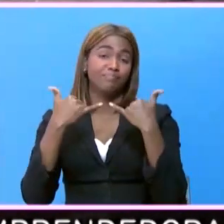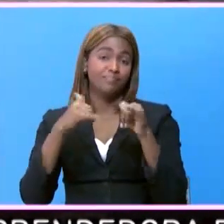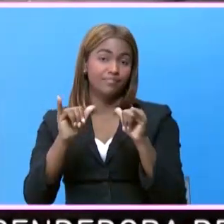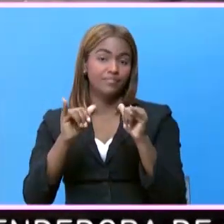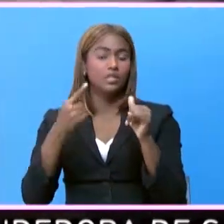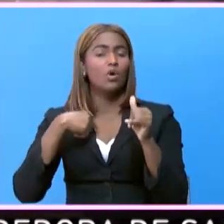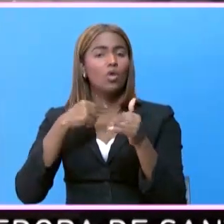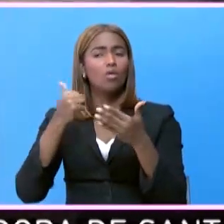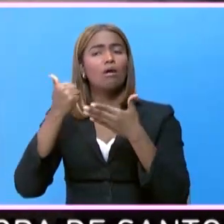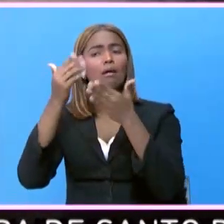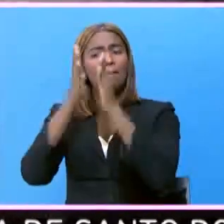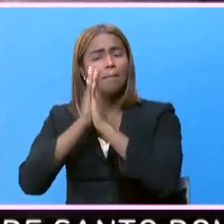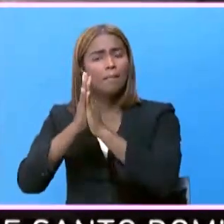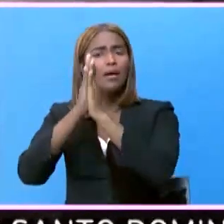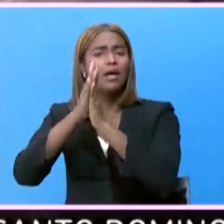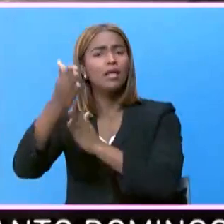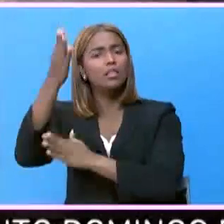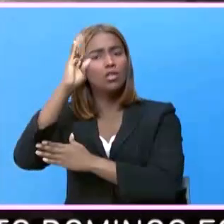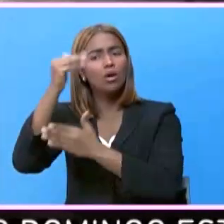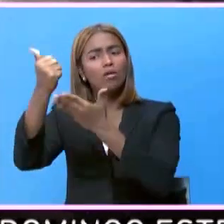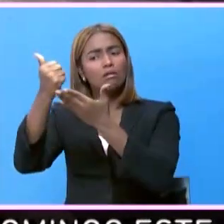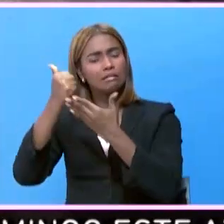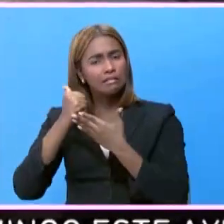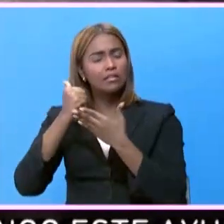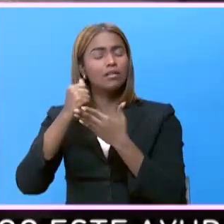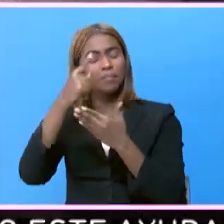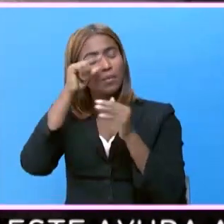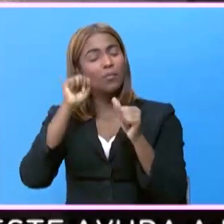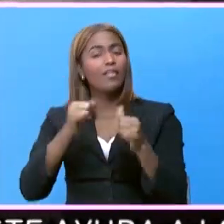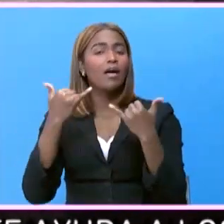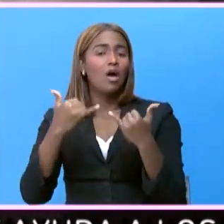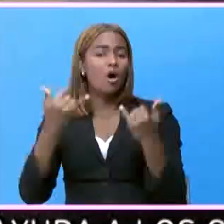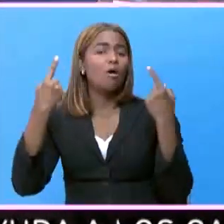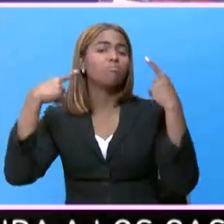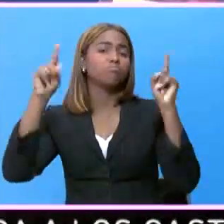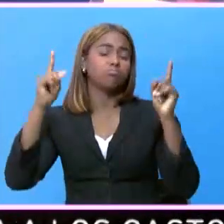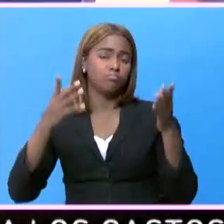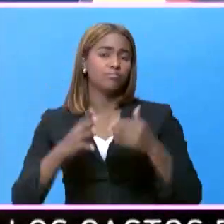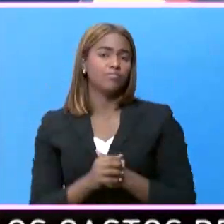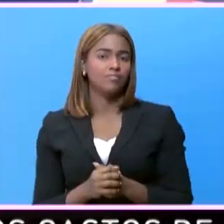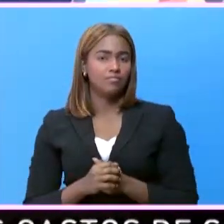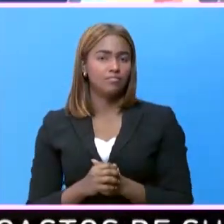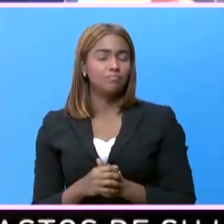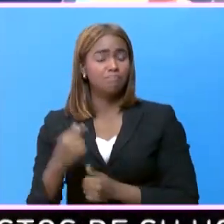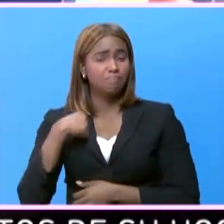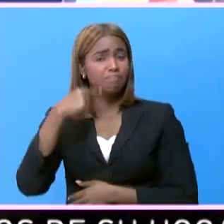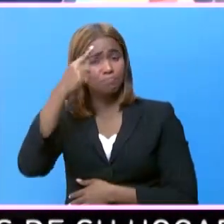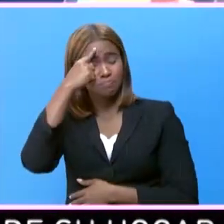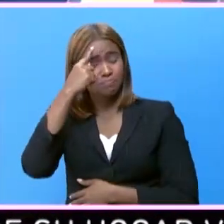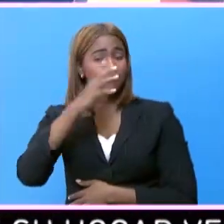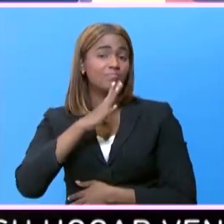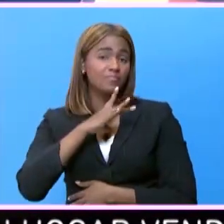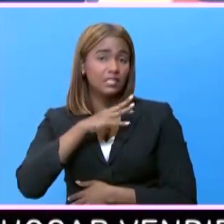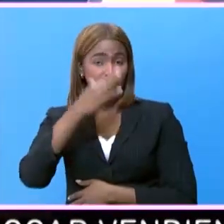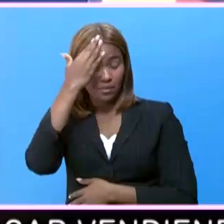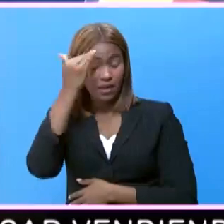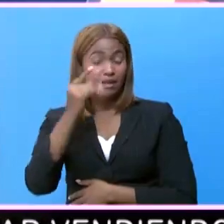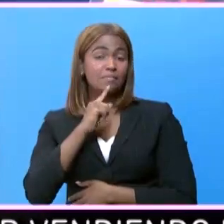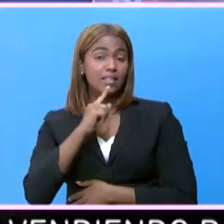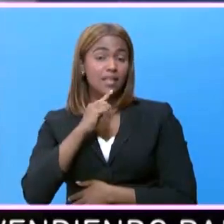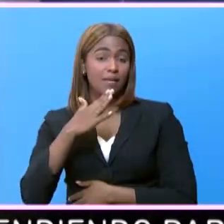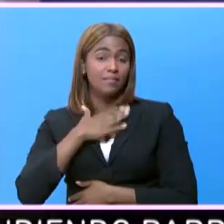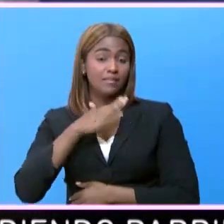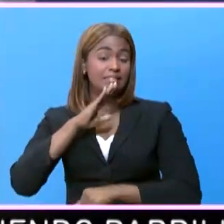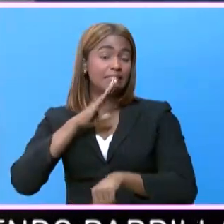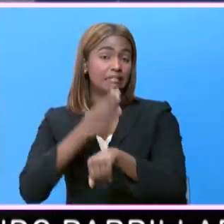estamos pidiéndole al Señor de que nos mande algo a ver si uno puede sobrevivir. A me parece muy bien porque en realidad mis niños,